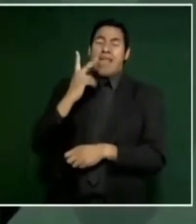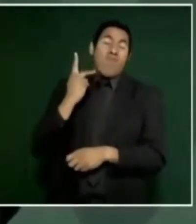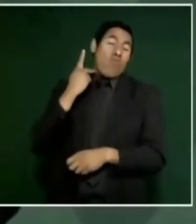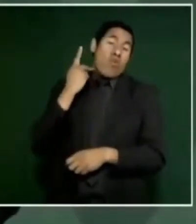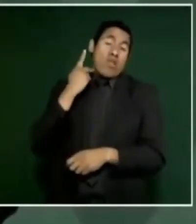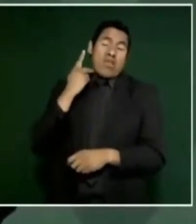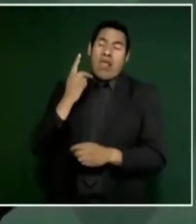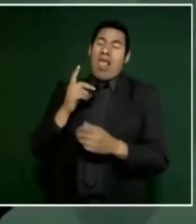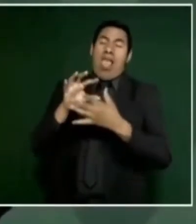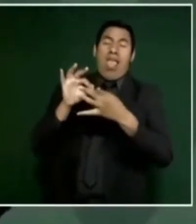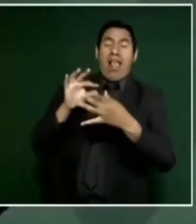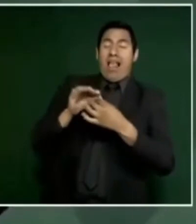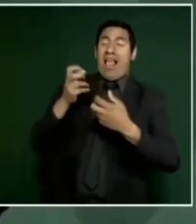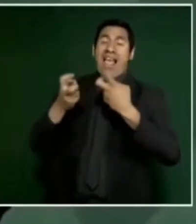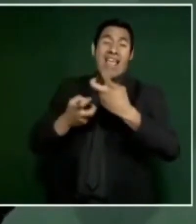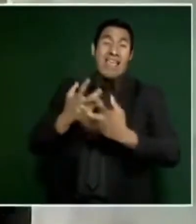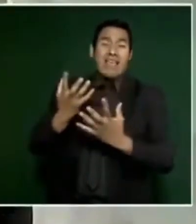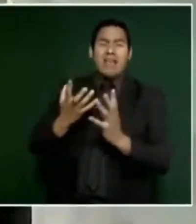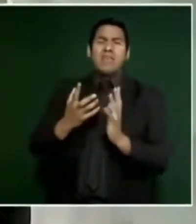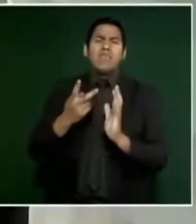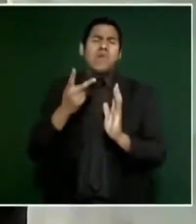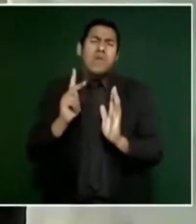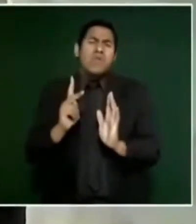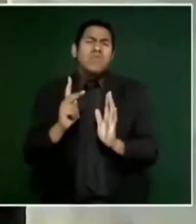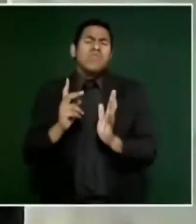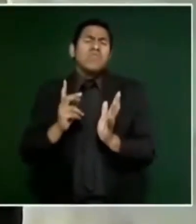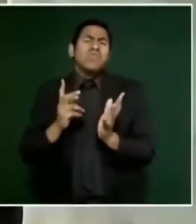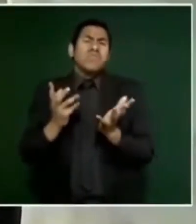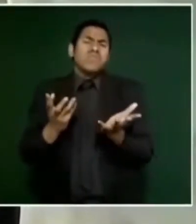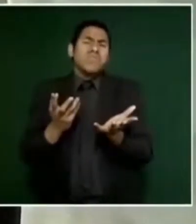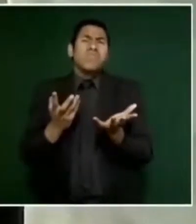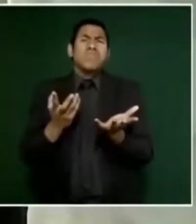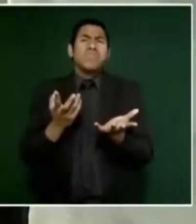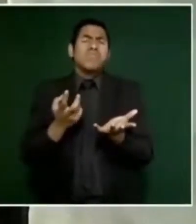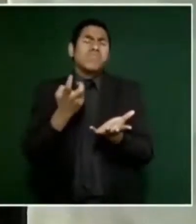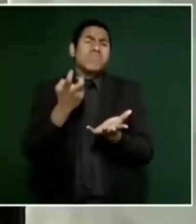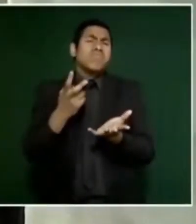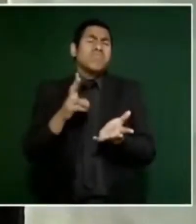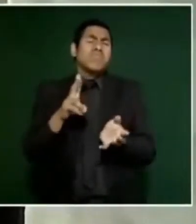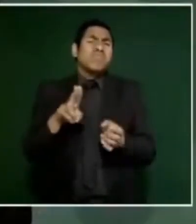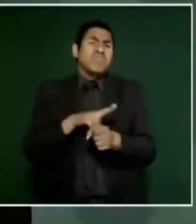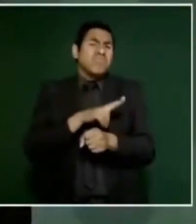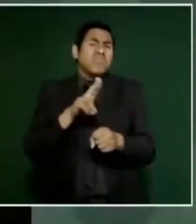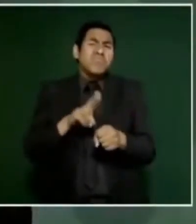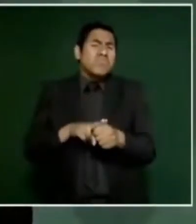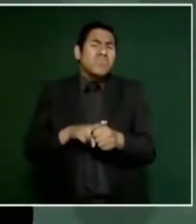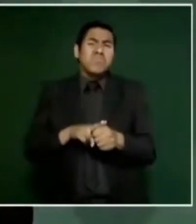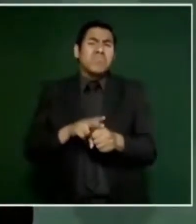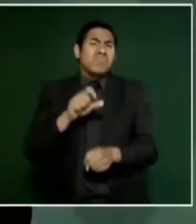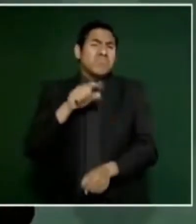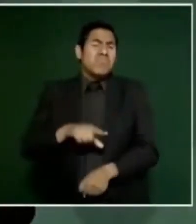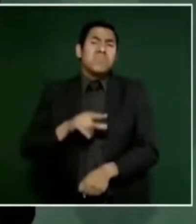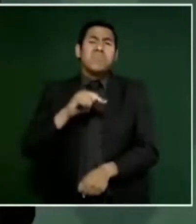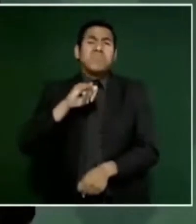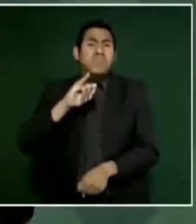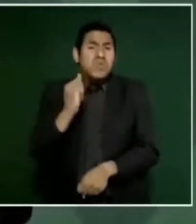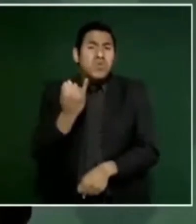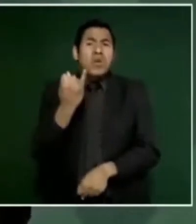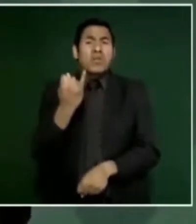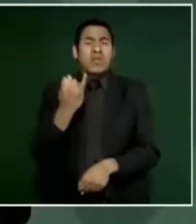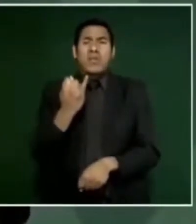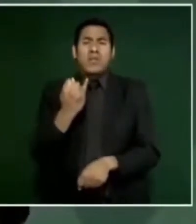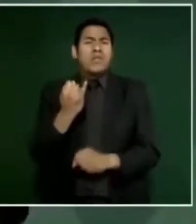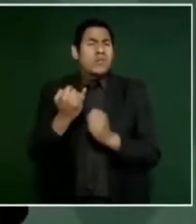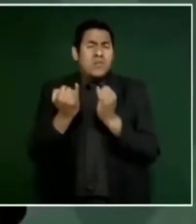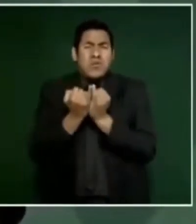además, como es natural, y esto pasa aquí en Tijuana, pero pasa también allá